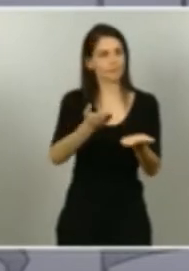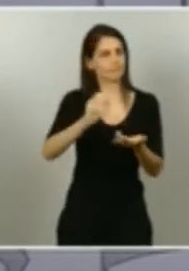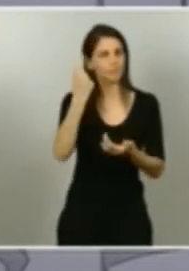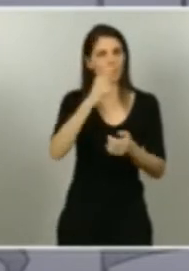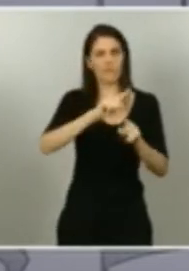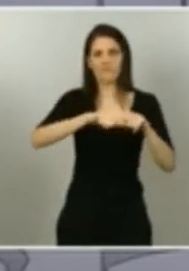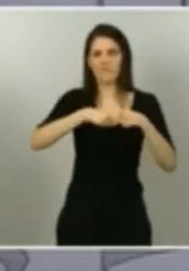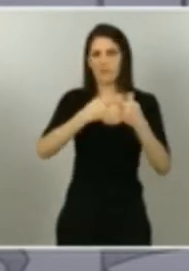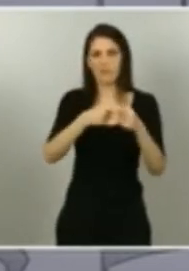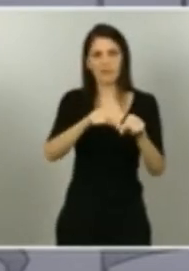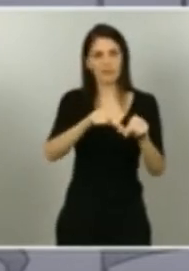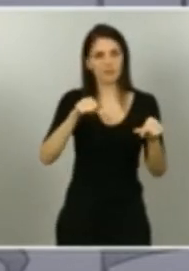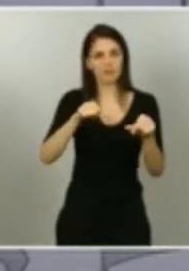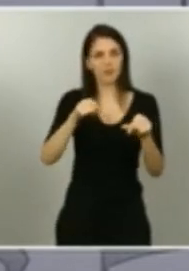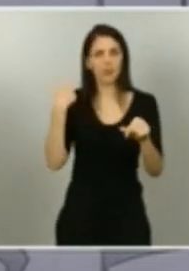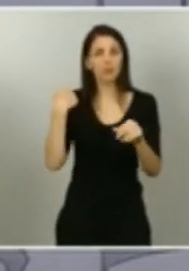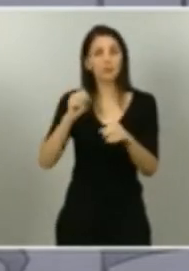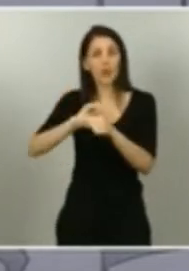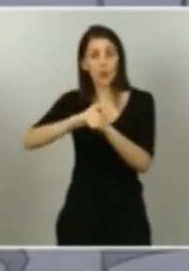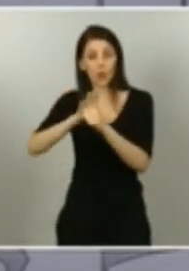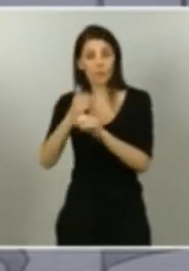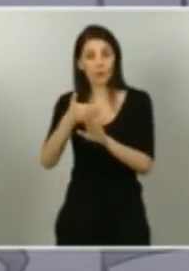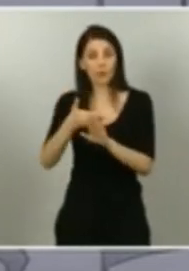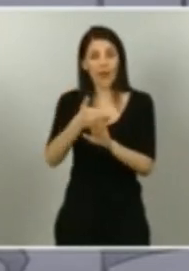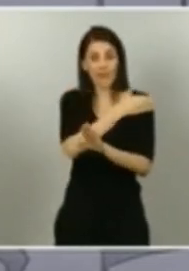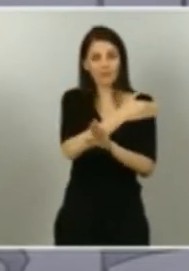pandemia soportaban situaciones de pobreza extrema.